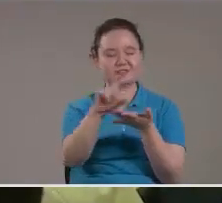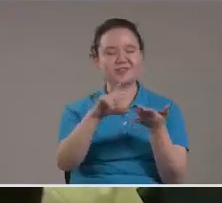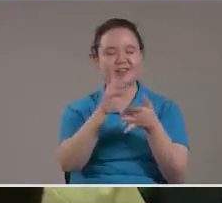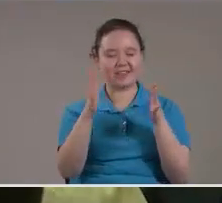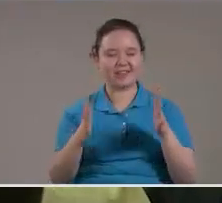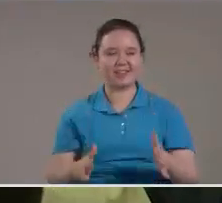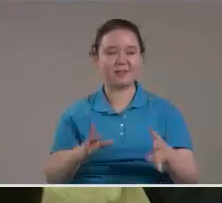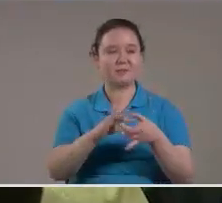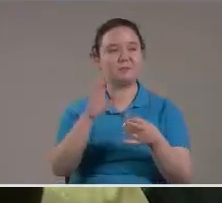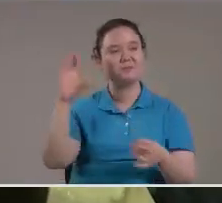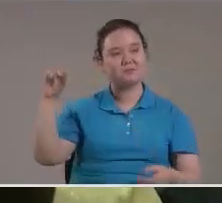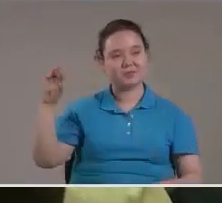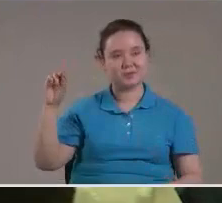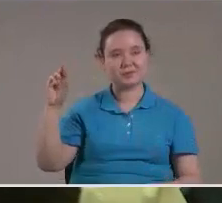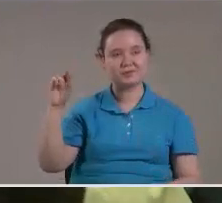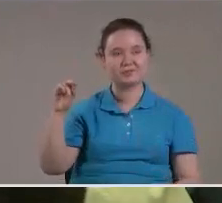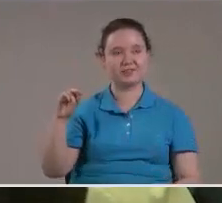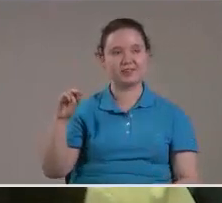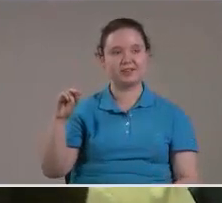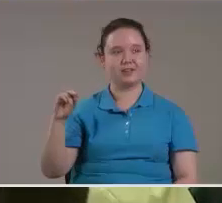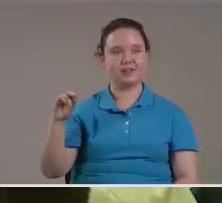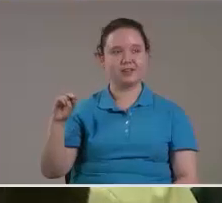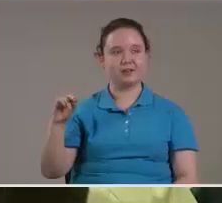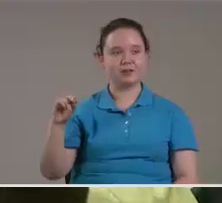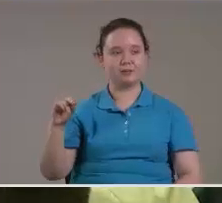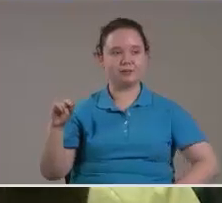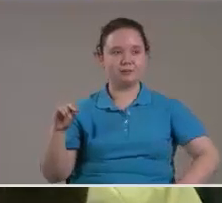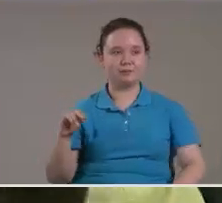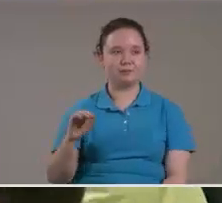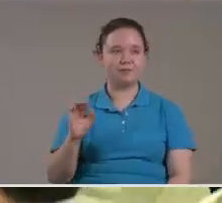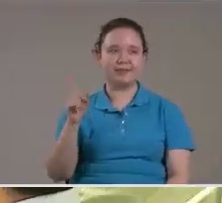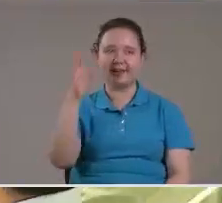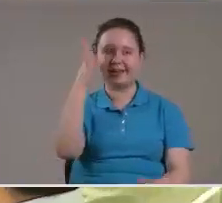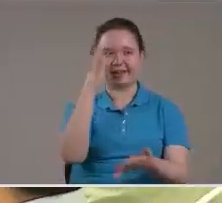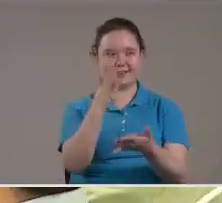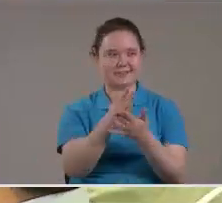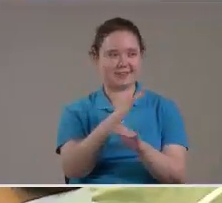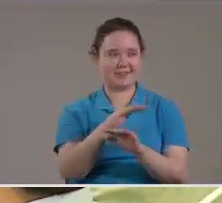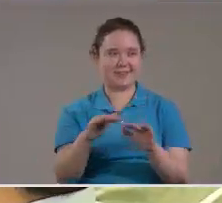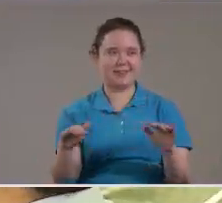Aleluya Aleluya Hasta ahí llego Hasta ahí llego